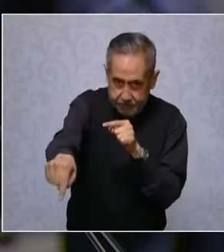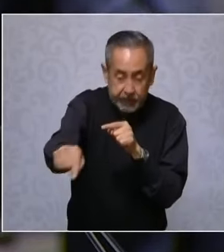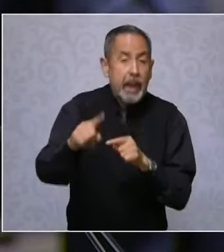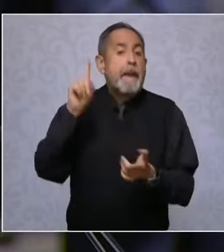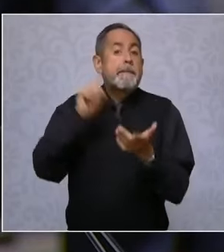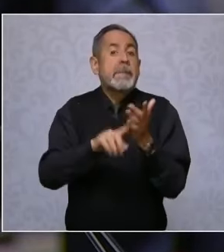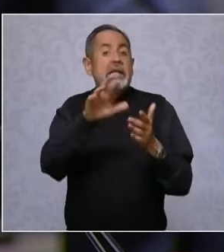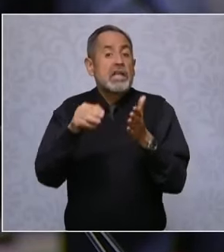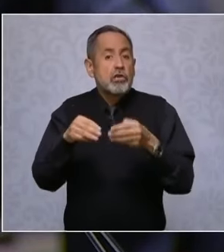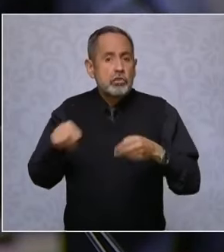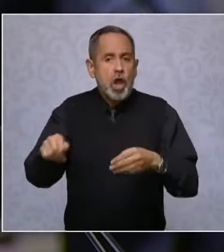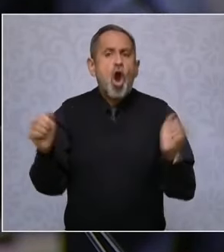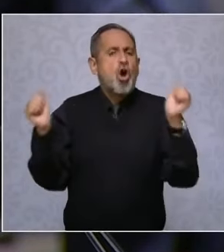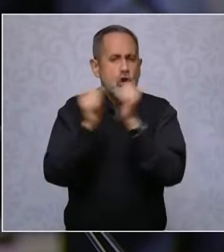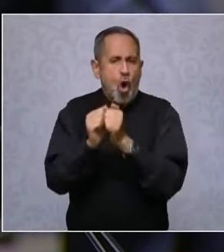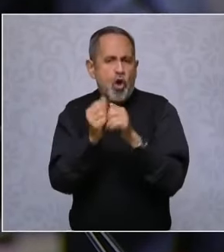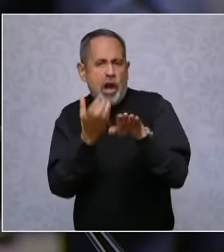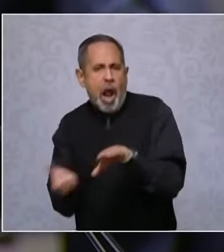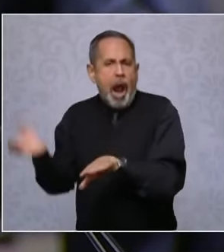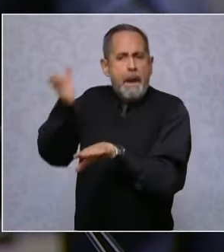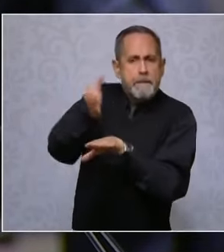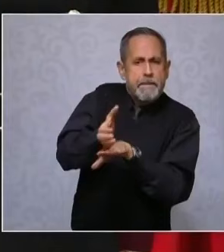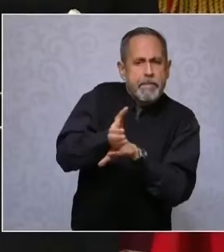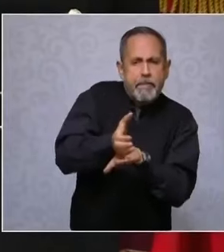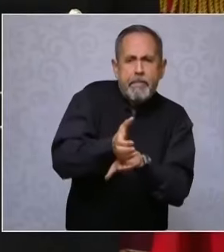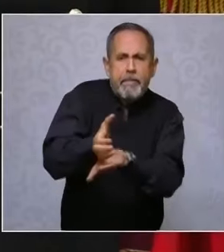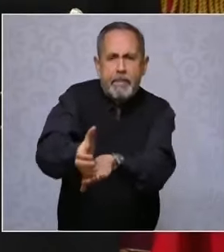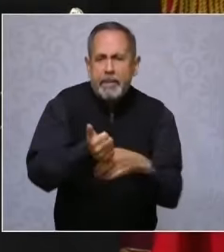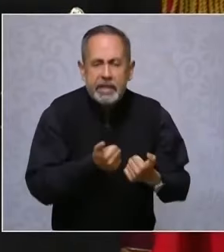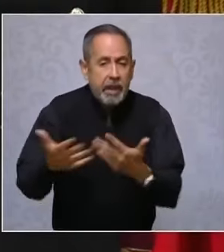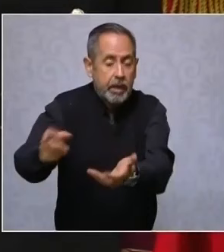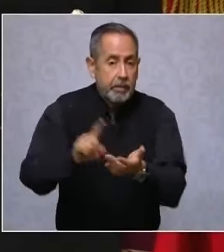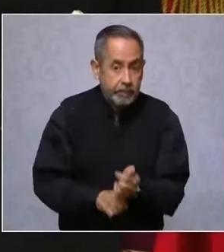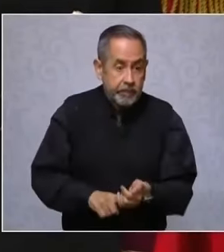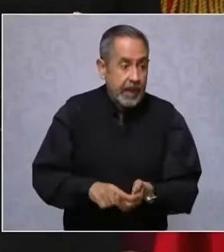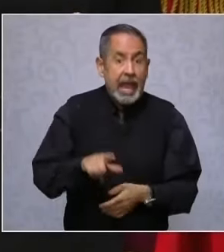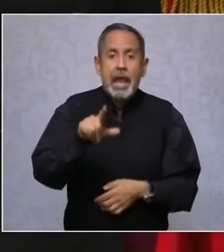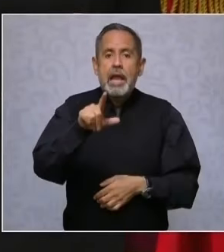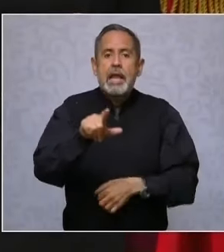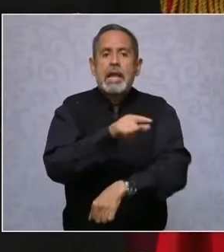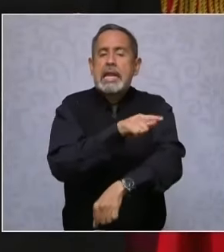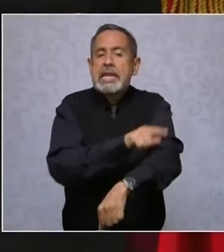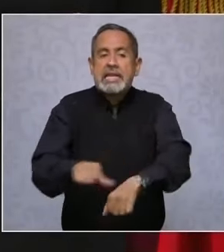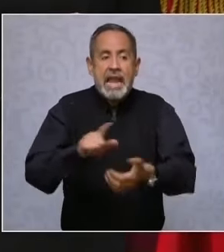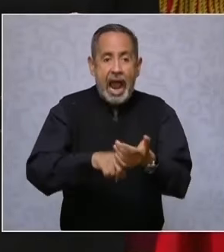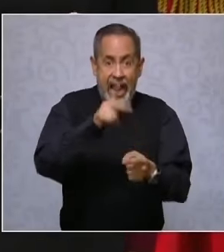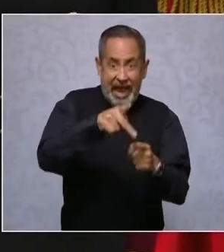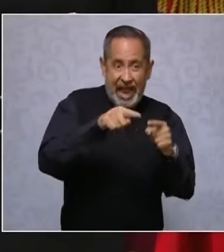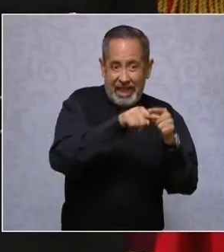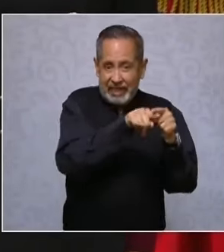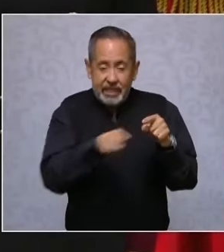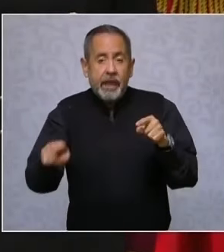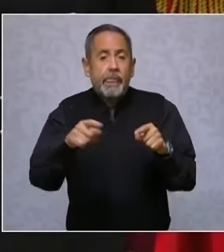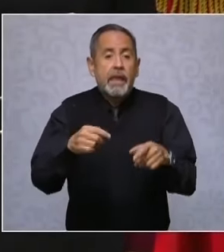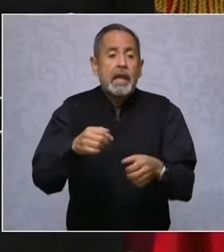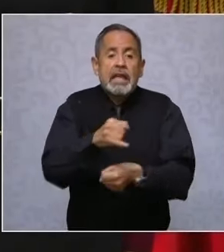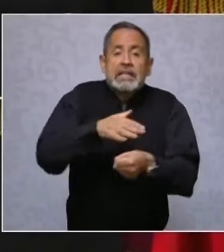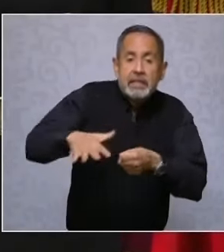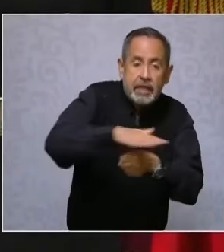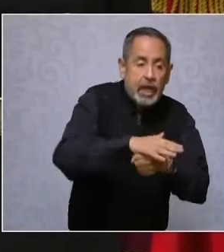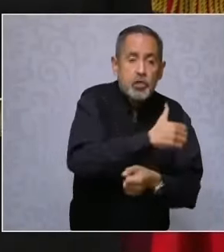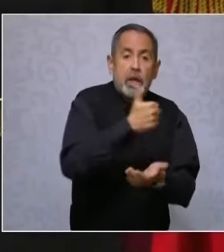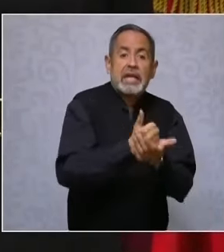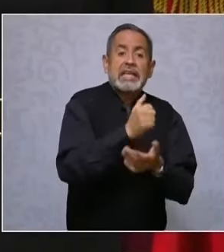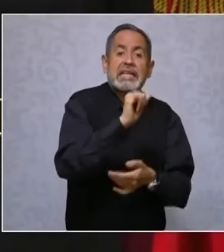también Tren de Carga. Se terminará la línea K del Tren Interoceano que va de Ciudad Ixtepec